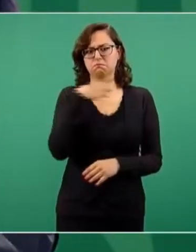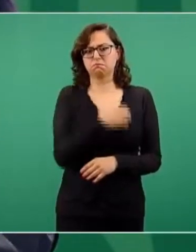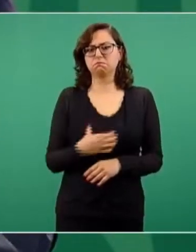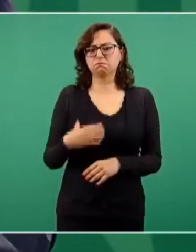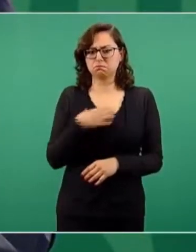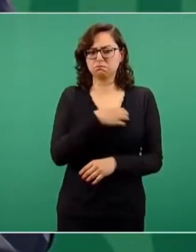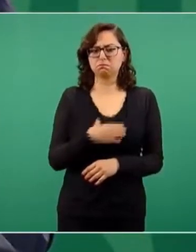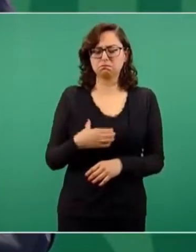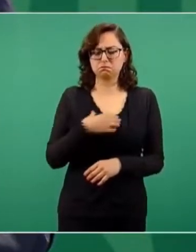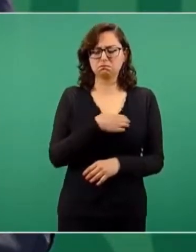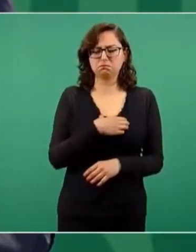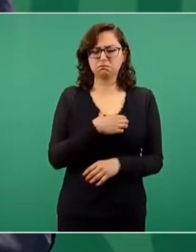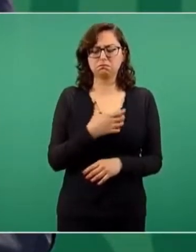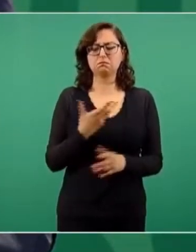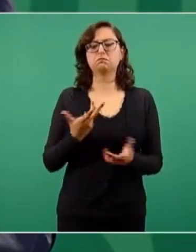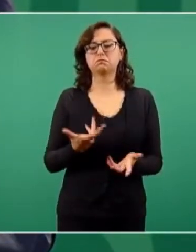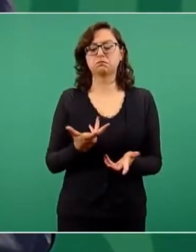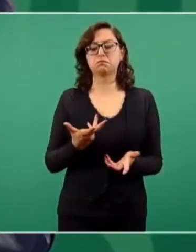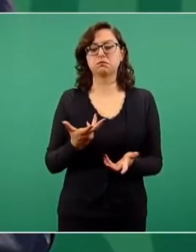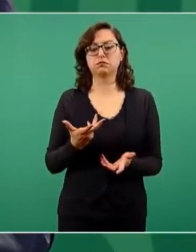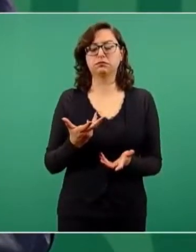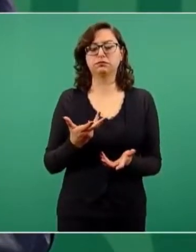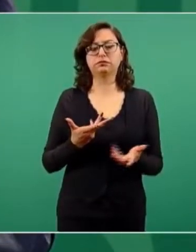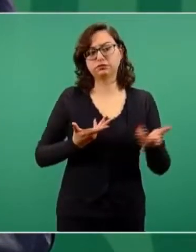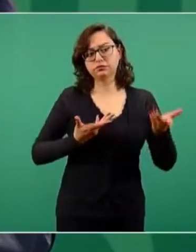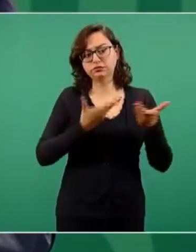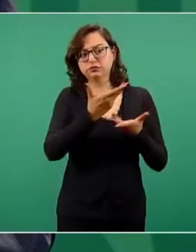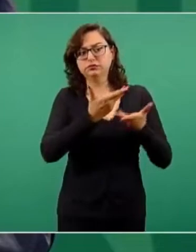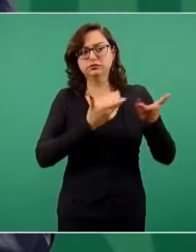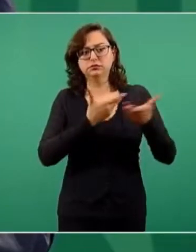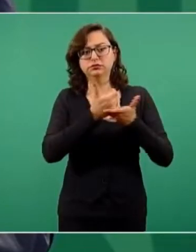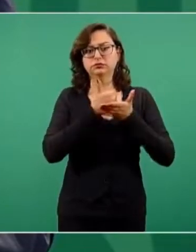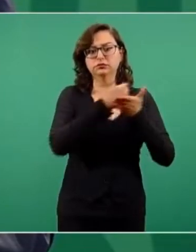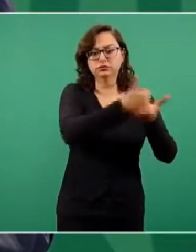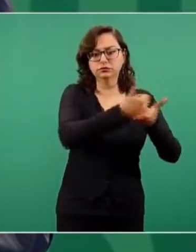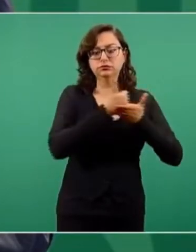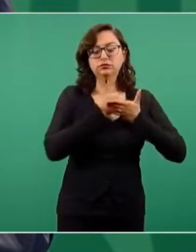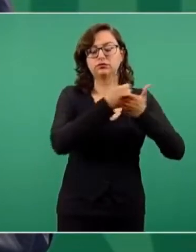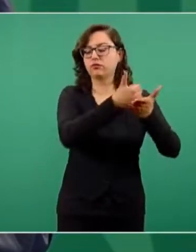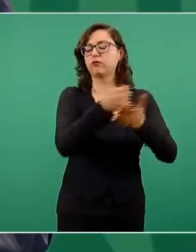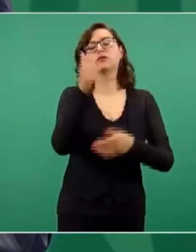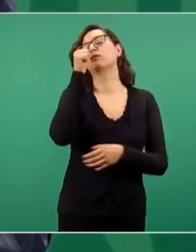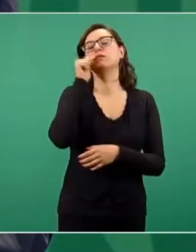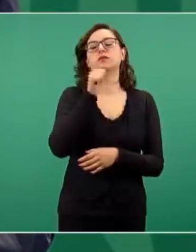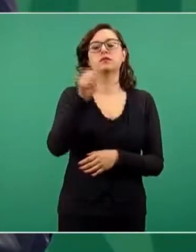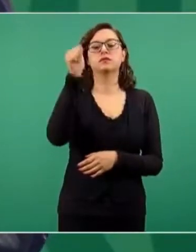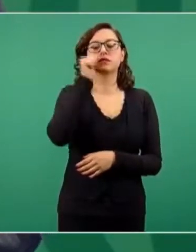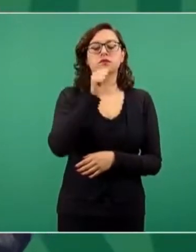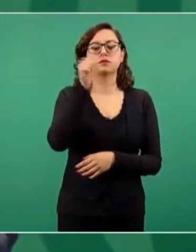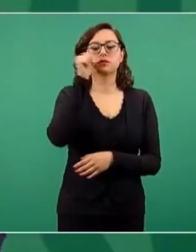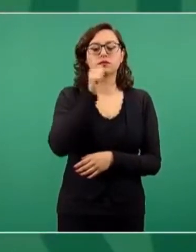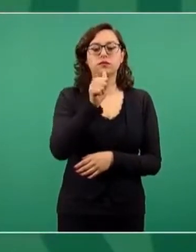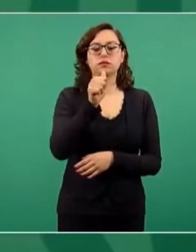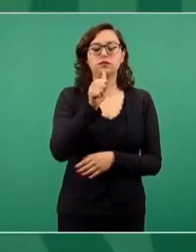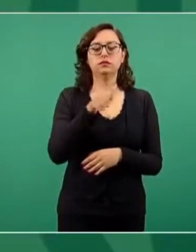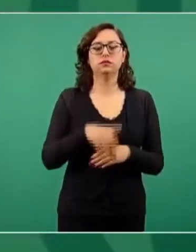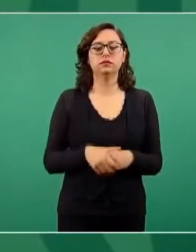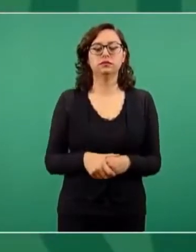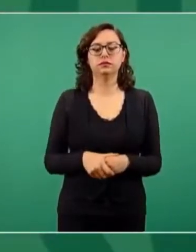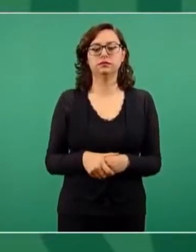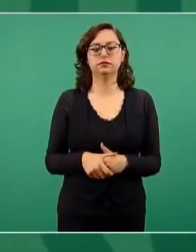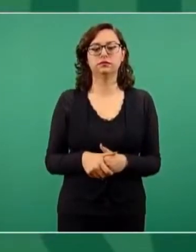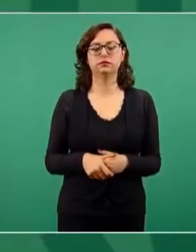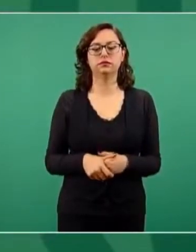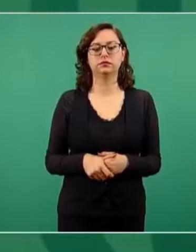y va a haber cooperación siempre con el gobierno de Estados Unidos, nos